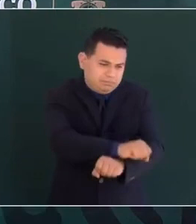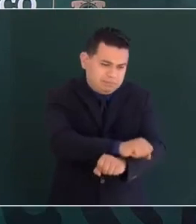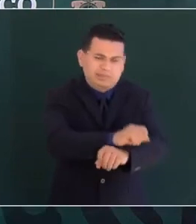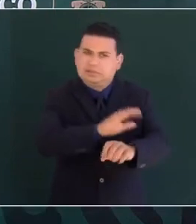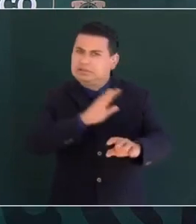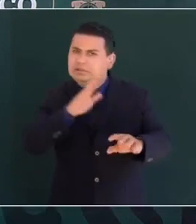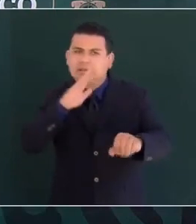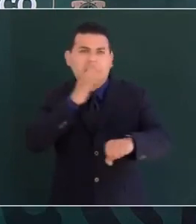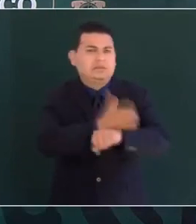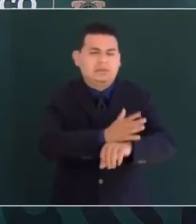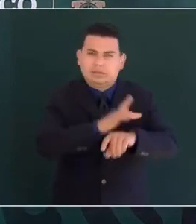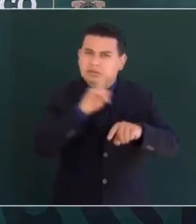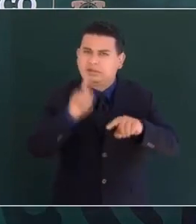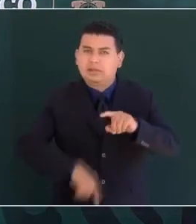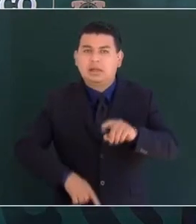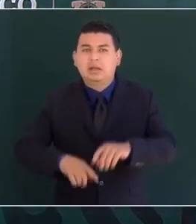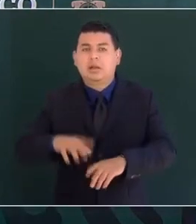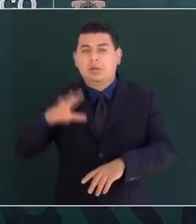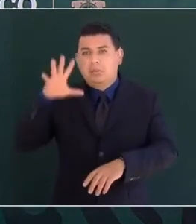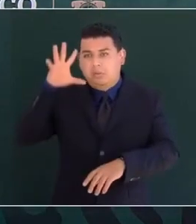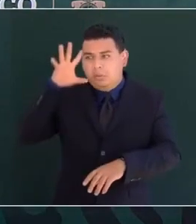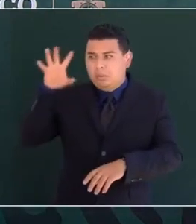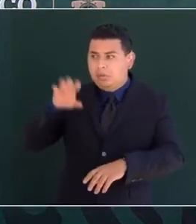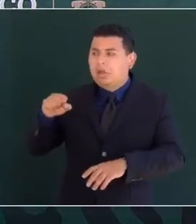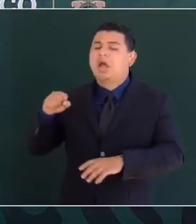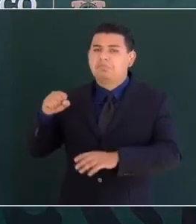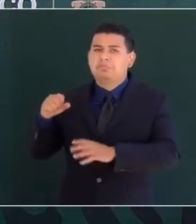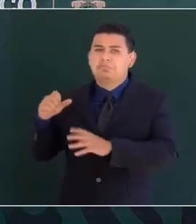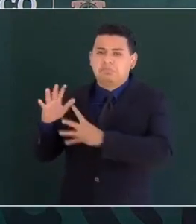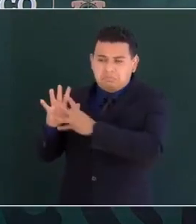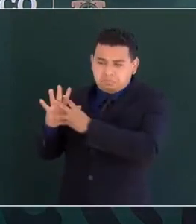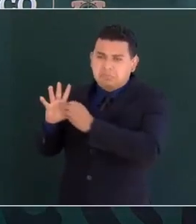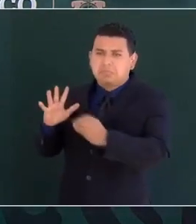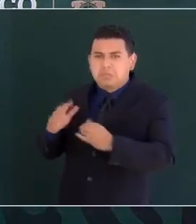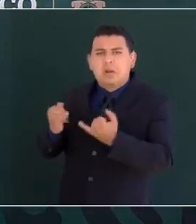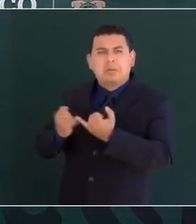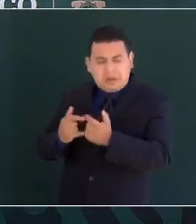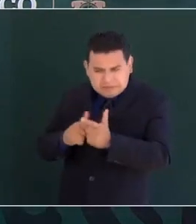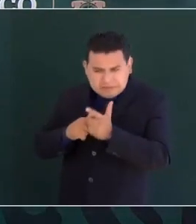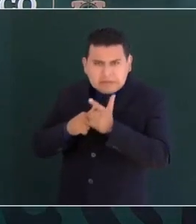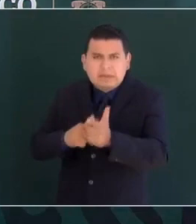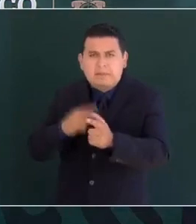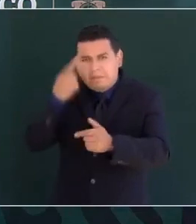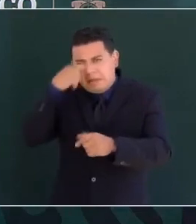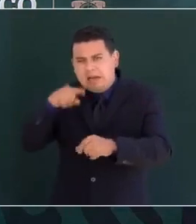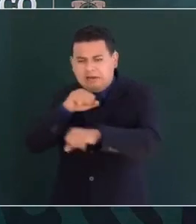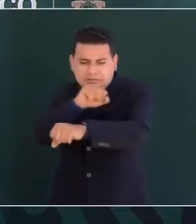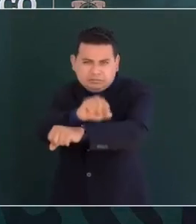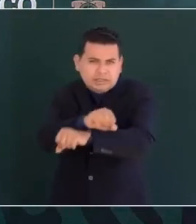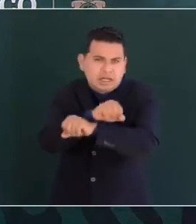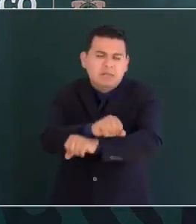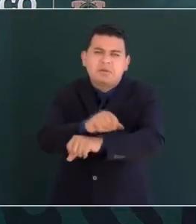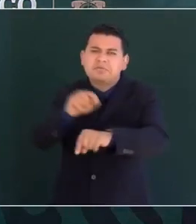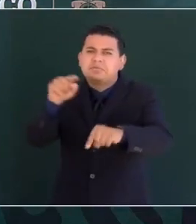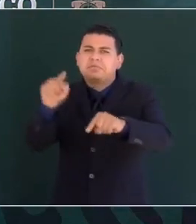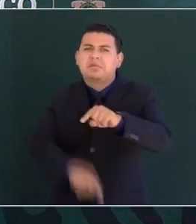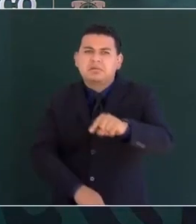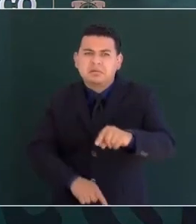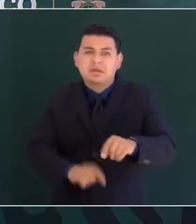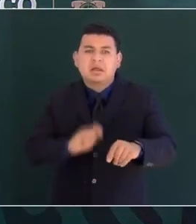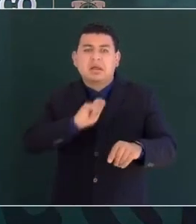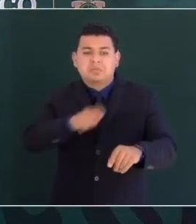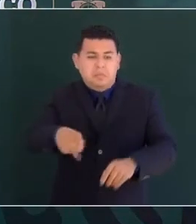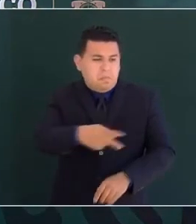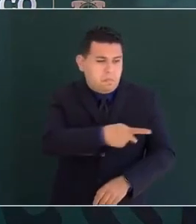continuó con esas mismas convicciones defendiendo a los de